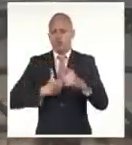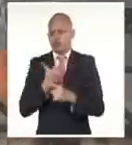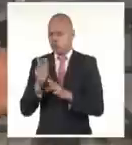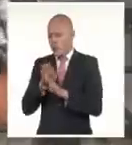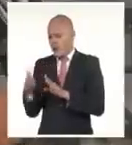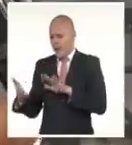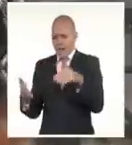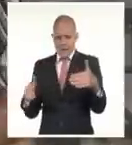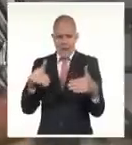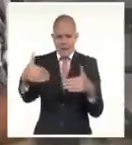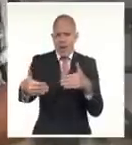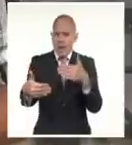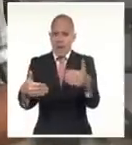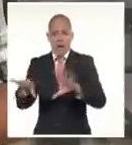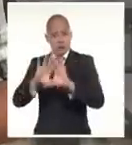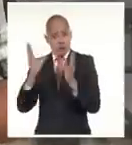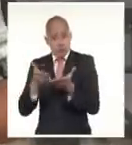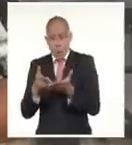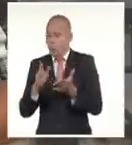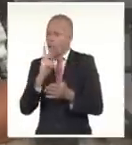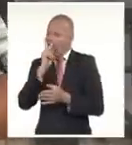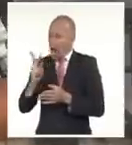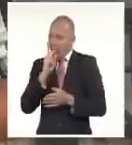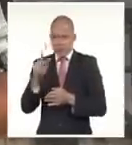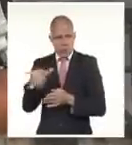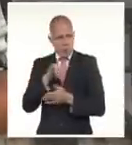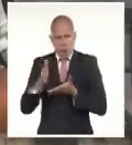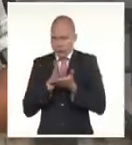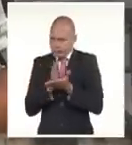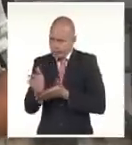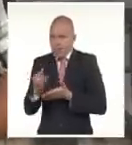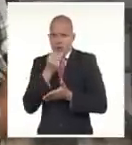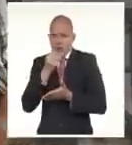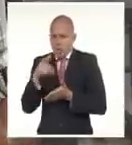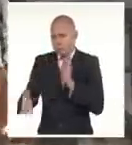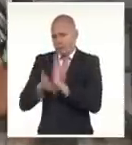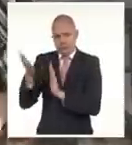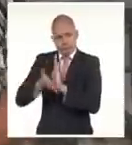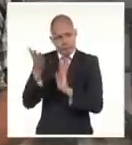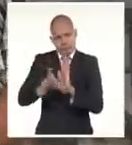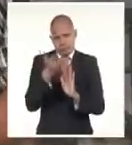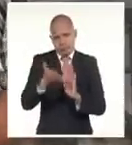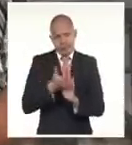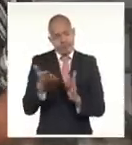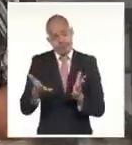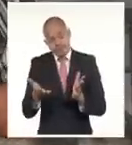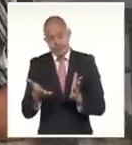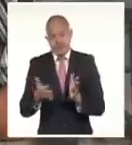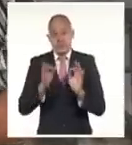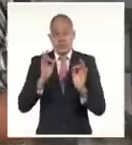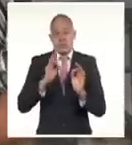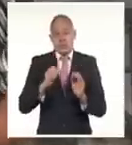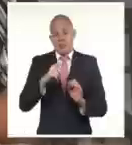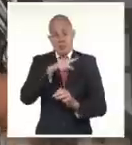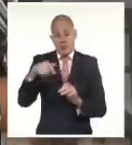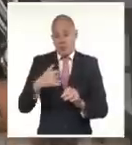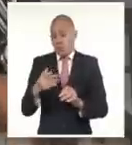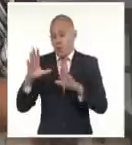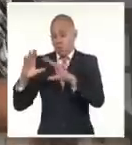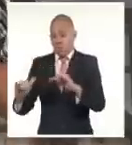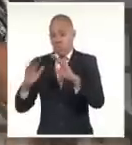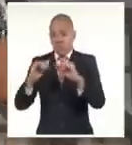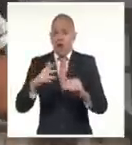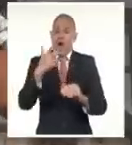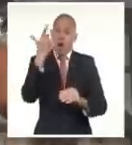toda esta área aquí aledaña al hotel que fue, donde ocurrió el lamentable accidente el pasado 6 de mayo. Para